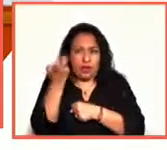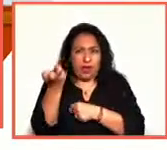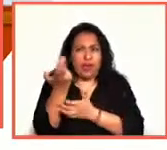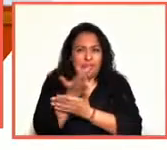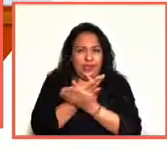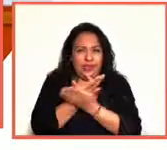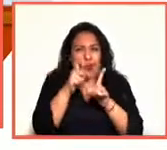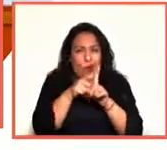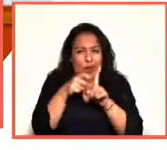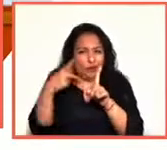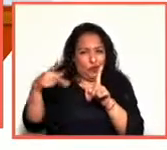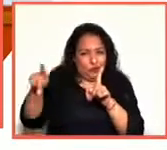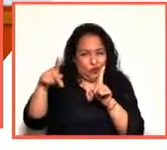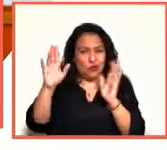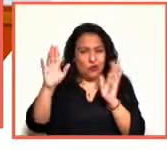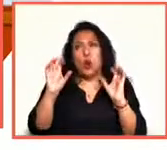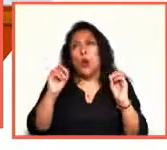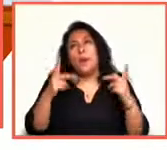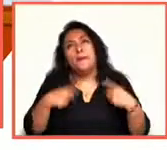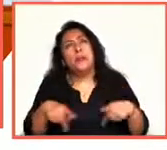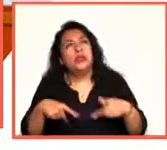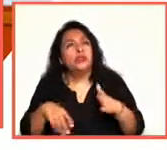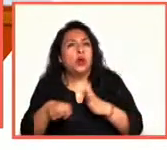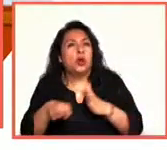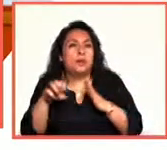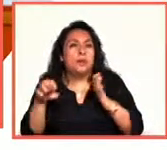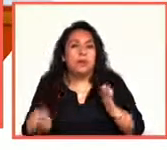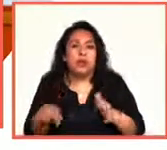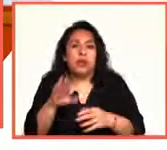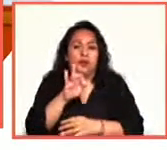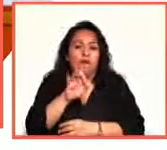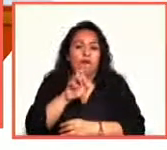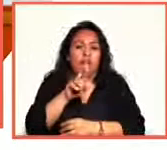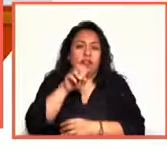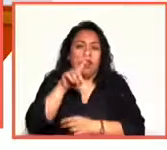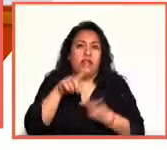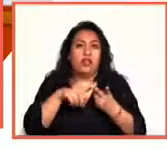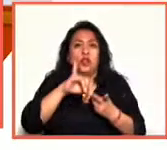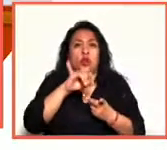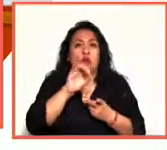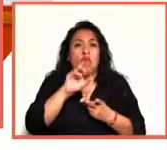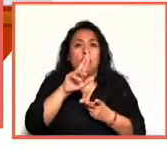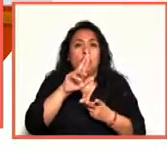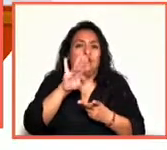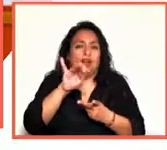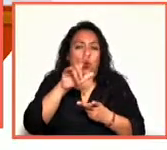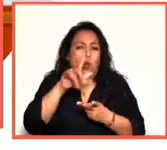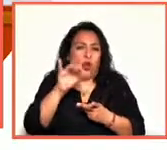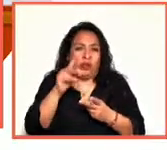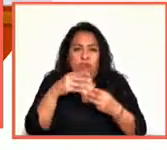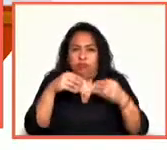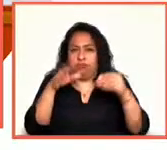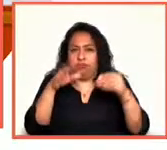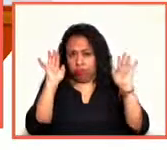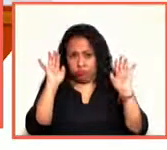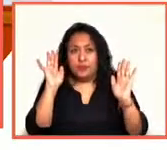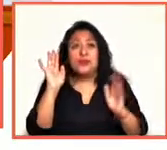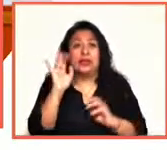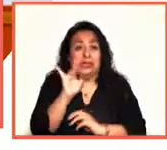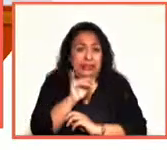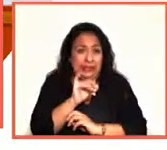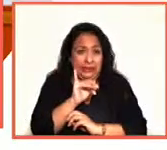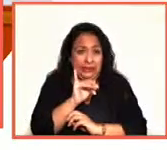Gente como Fernando Benítez, como Jorge Ibargüengoitia. En fin, pues sí, es este,